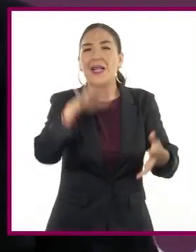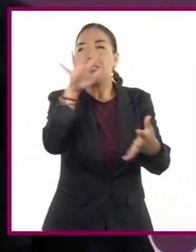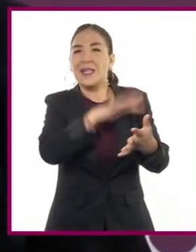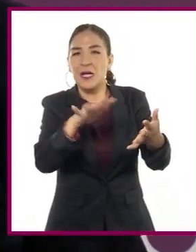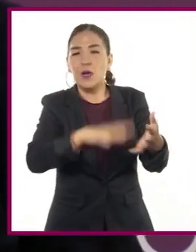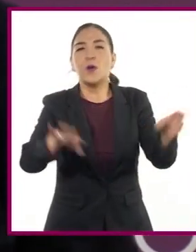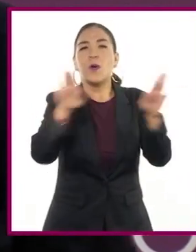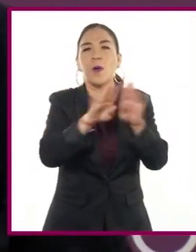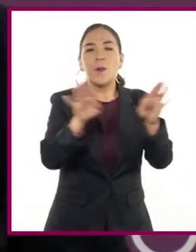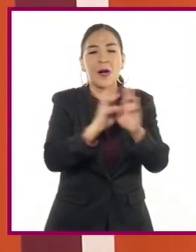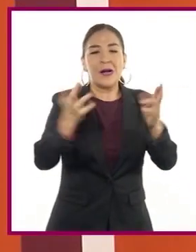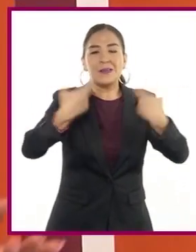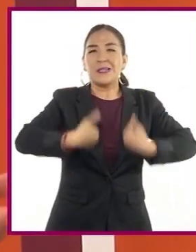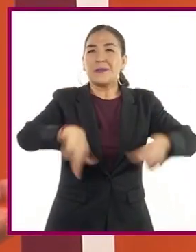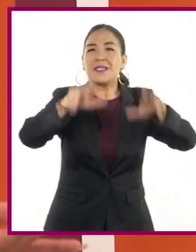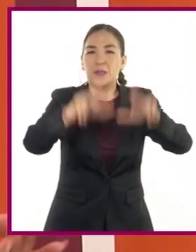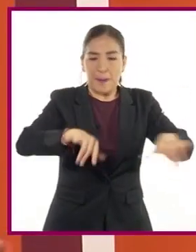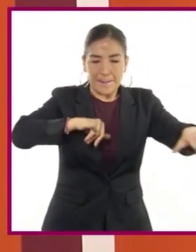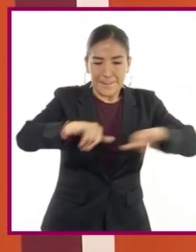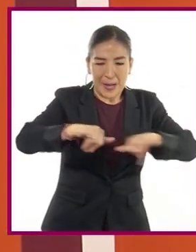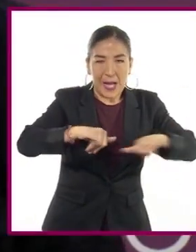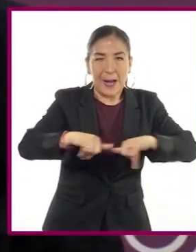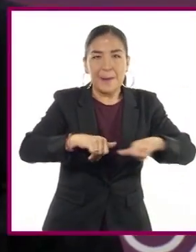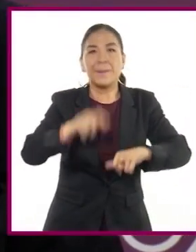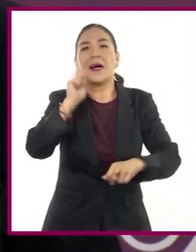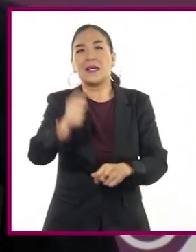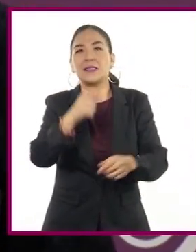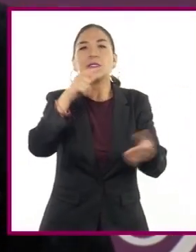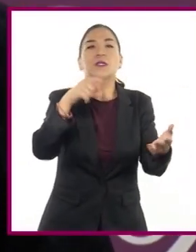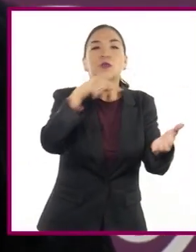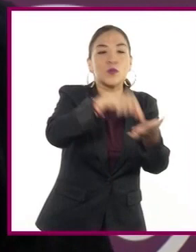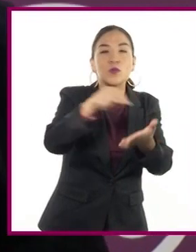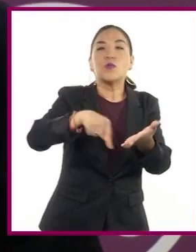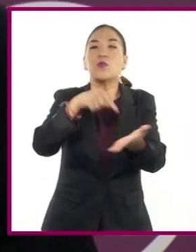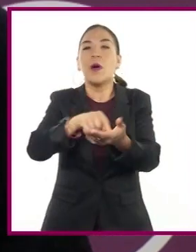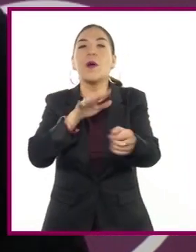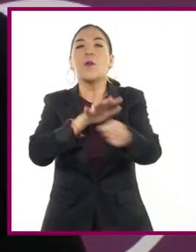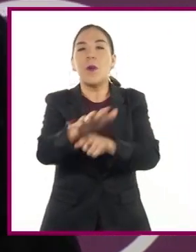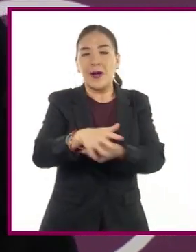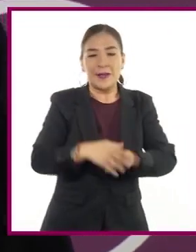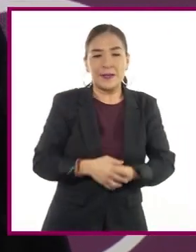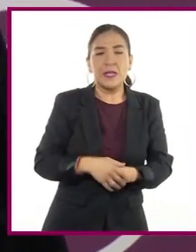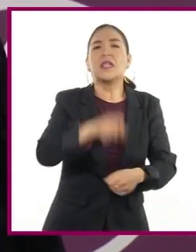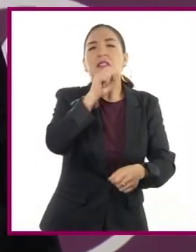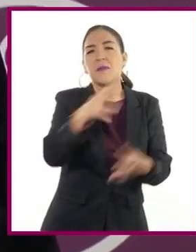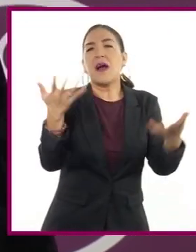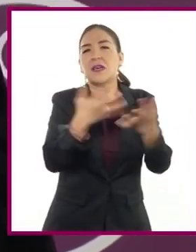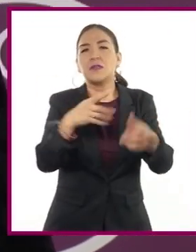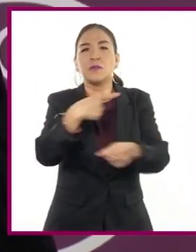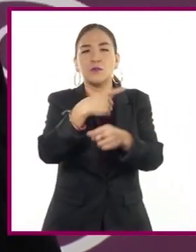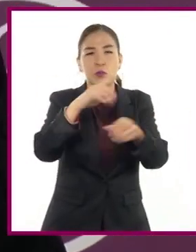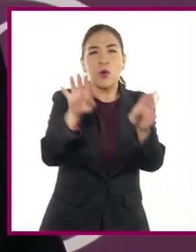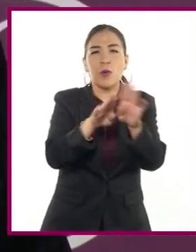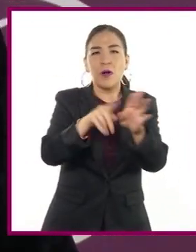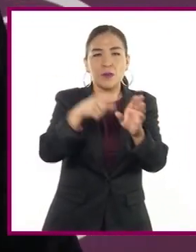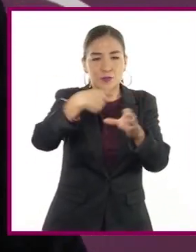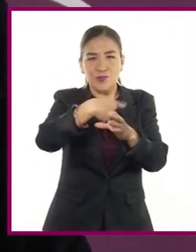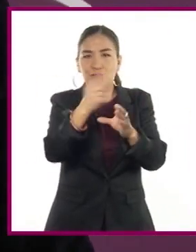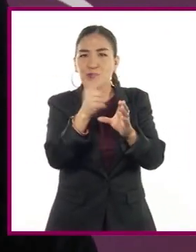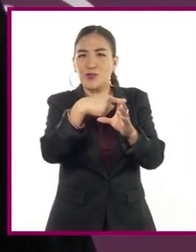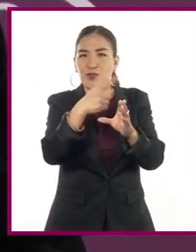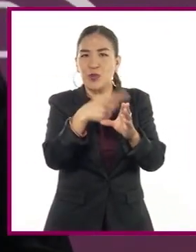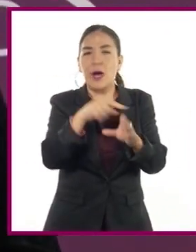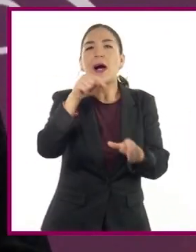hacer representaciones gráficas como señales y mapas. O bien, construir instrumentos como la brújula y